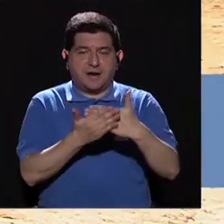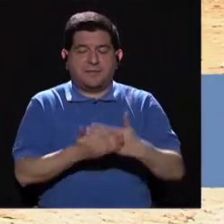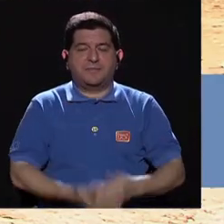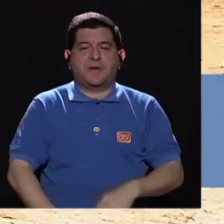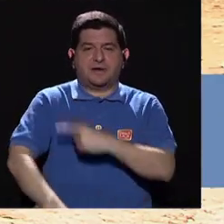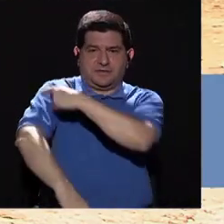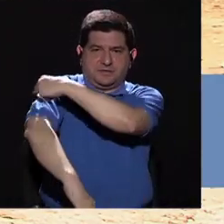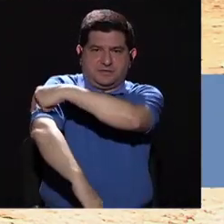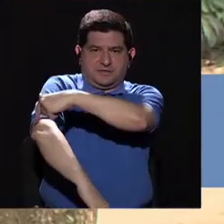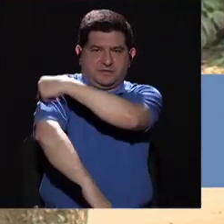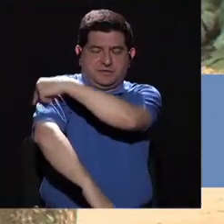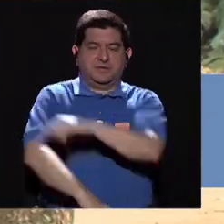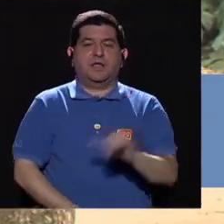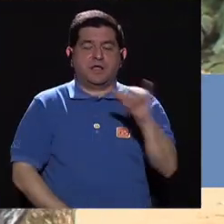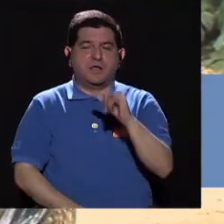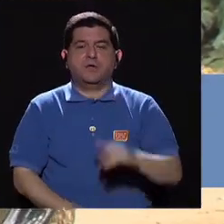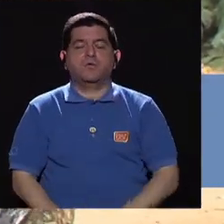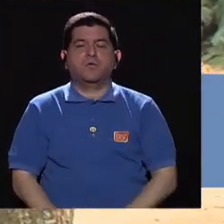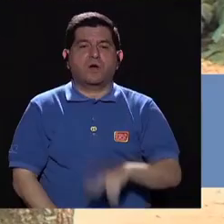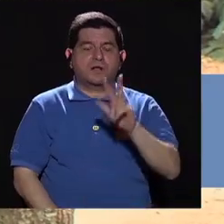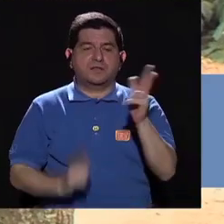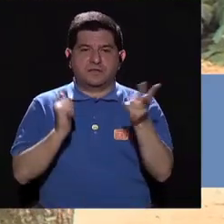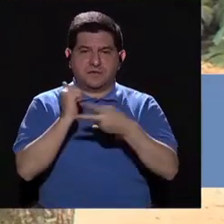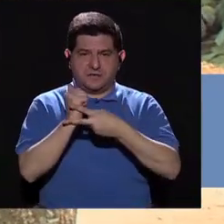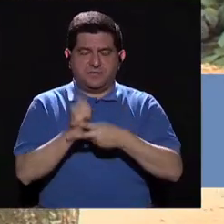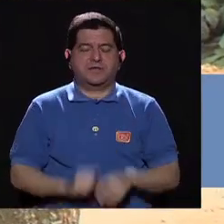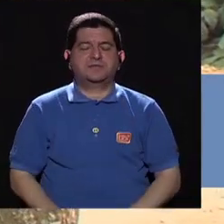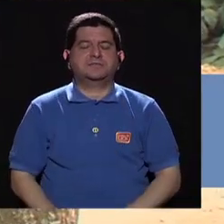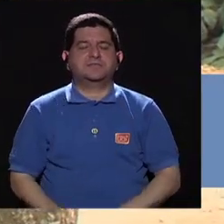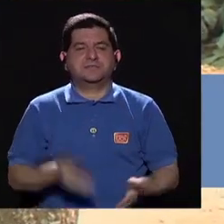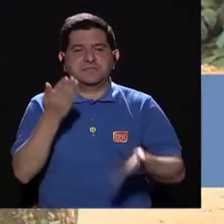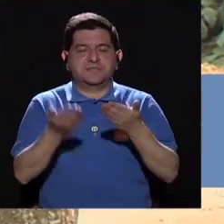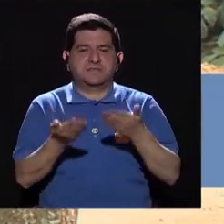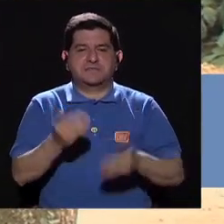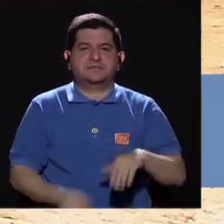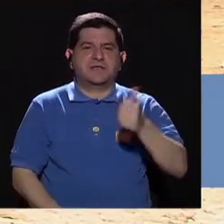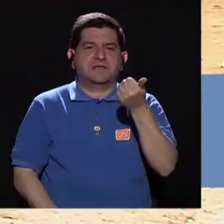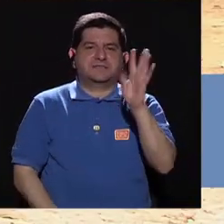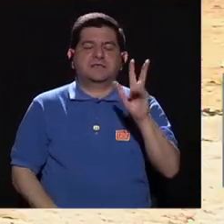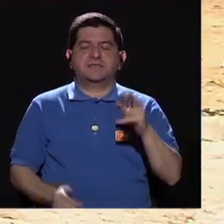parte del antebrazo. Igual podemos hacer tres series de 15 repeticiones.